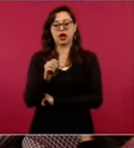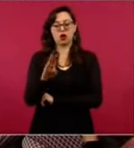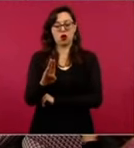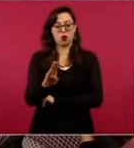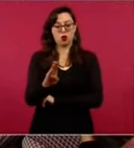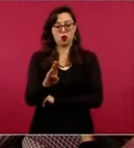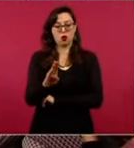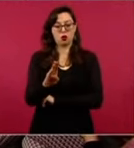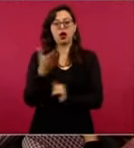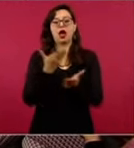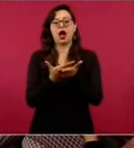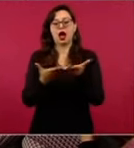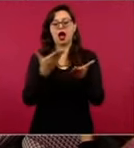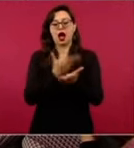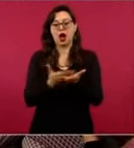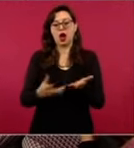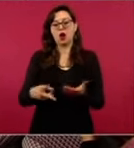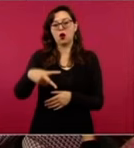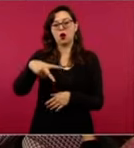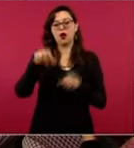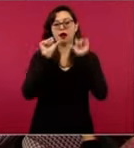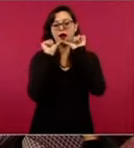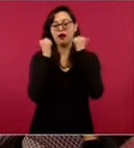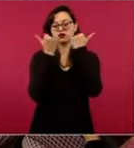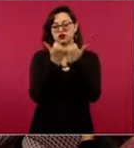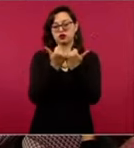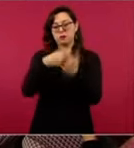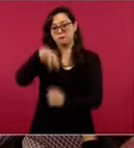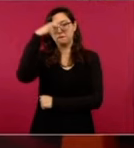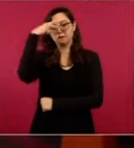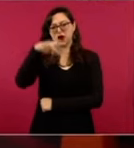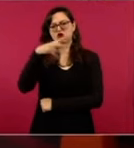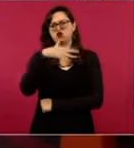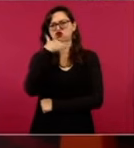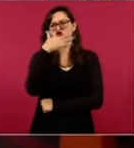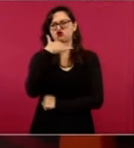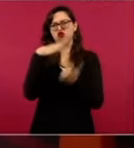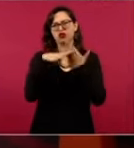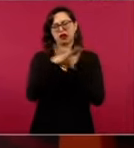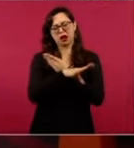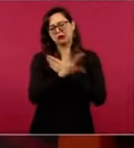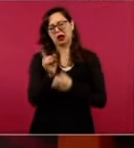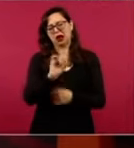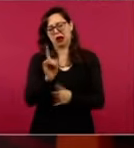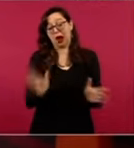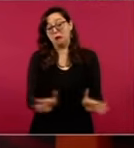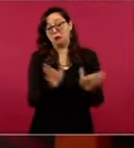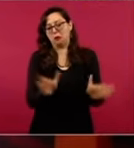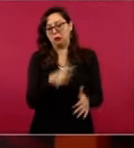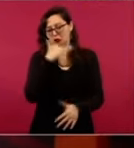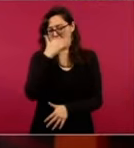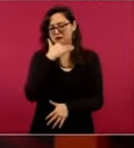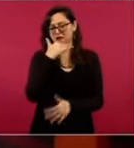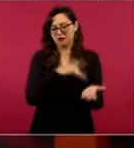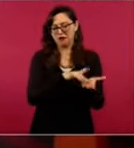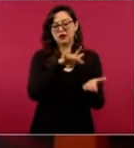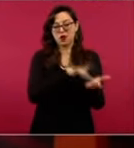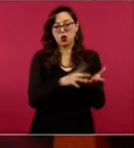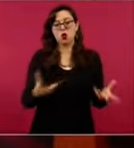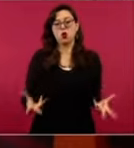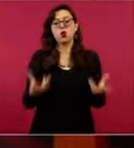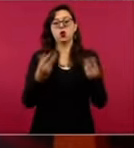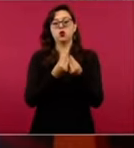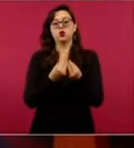y ahora es de mexicanos contra la corrupción, en favor de la corrupción, con Claudia X.